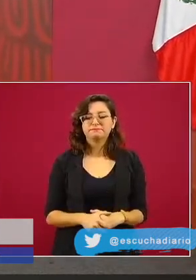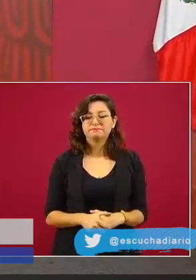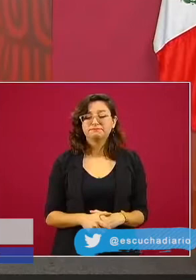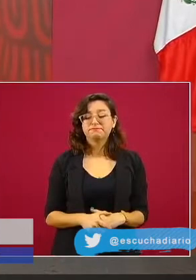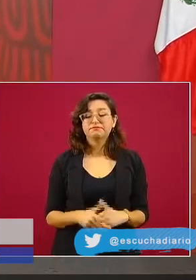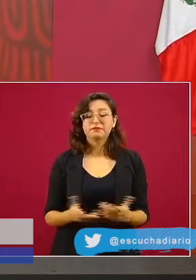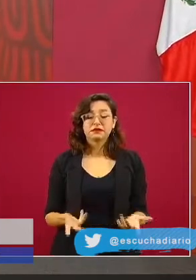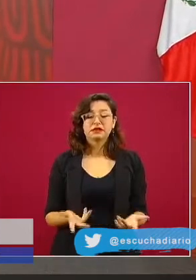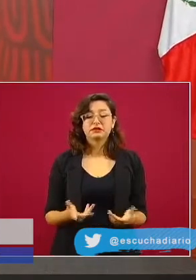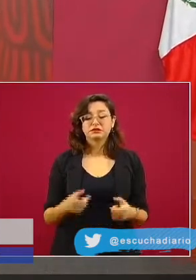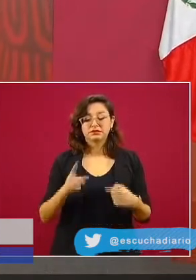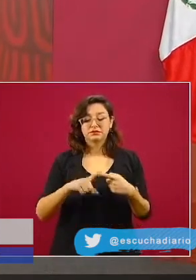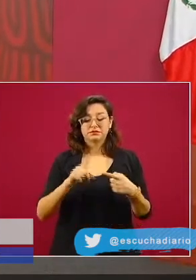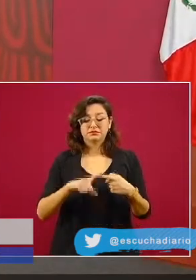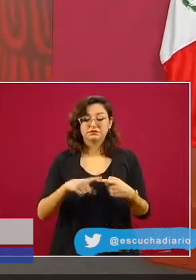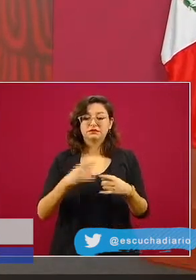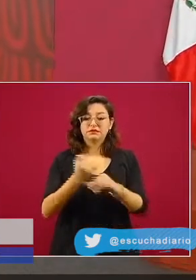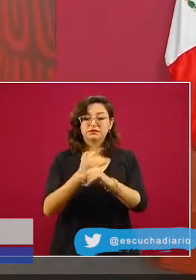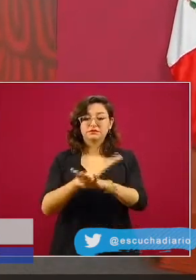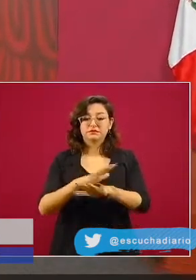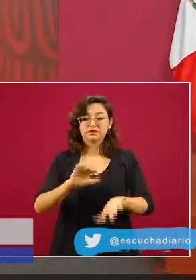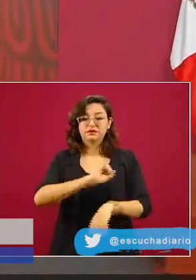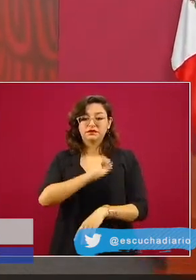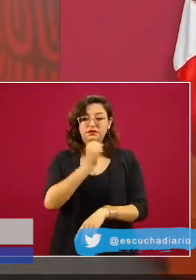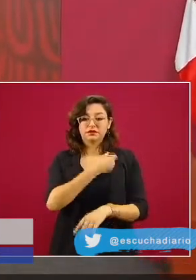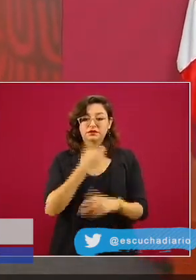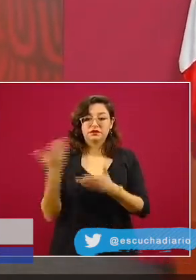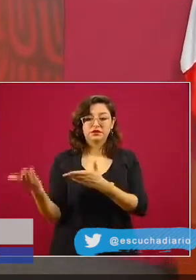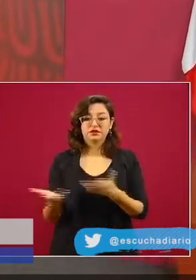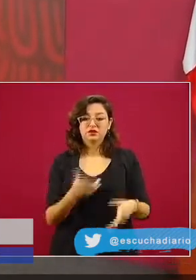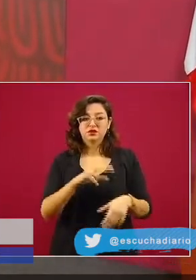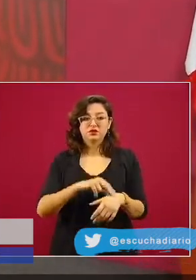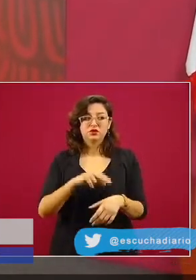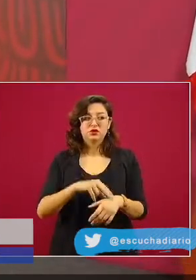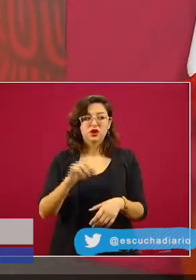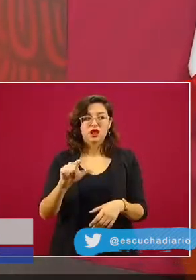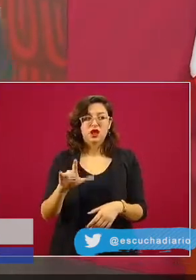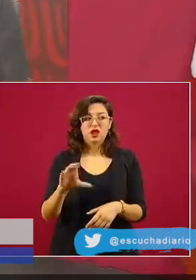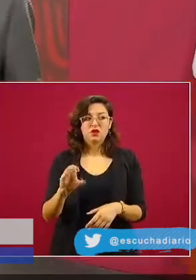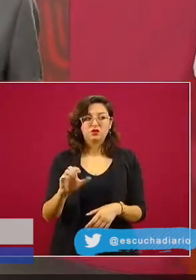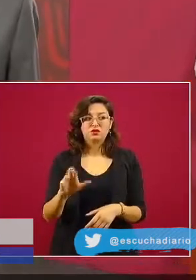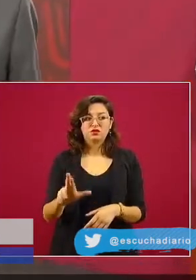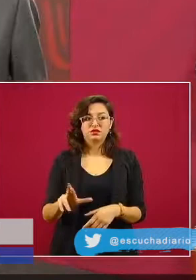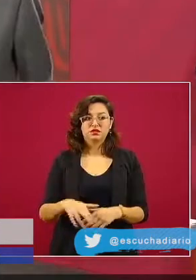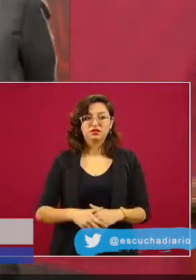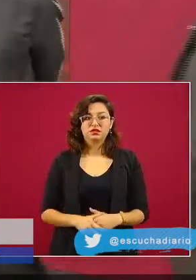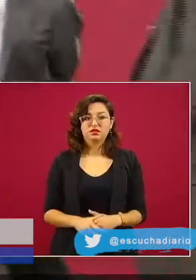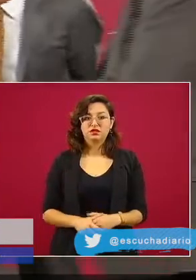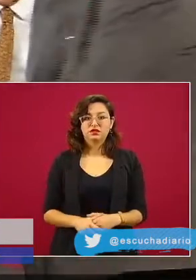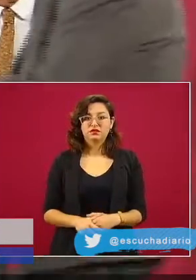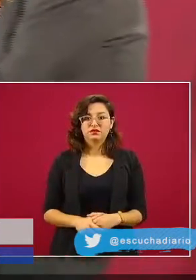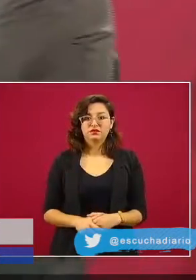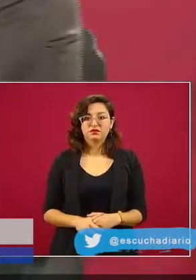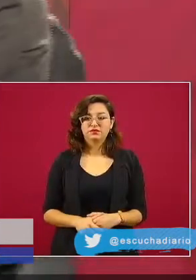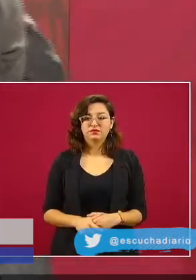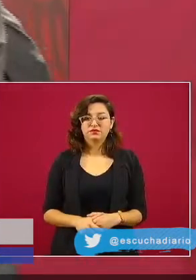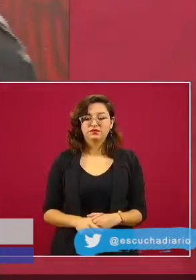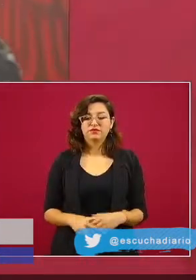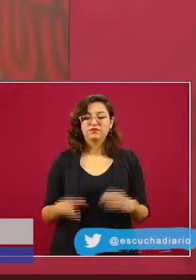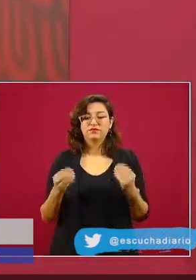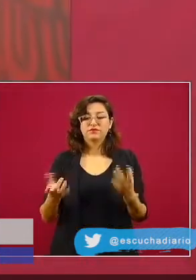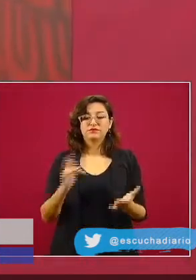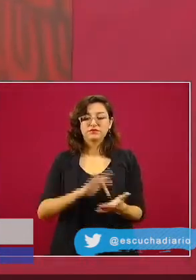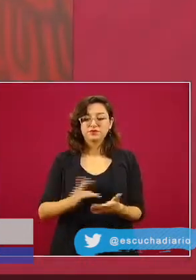recuerda que ahora los delitos electorales son delitos graves sin derecho a fianza finalmente hace una